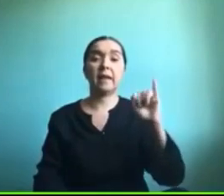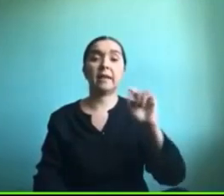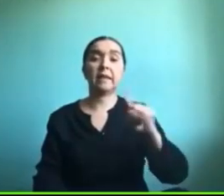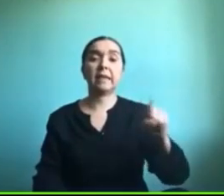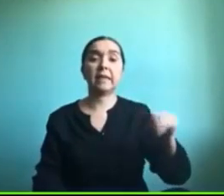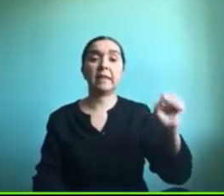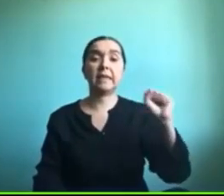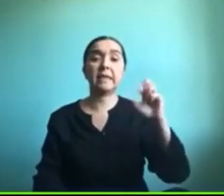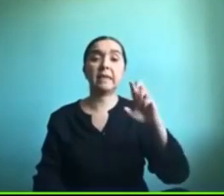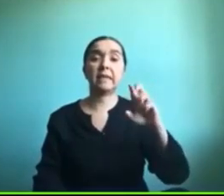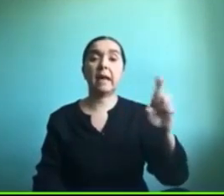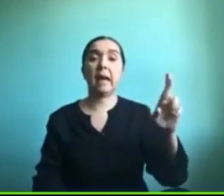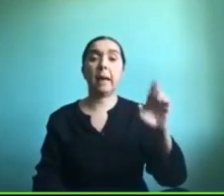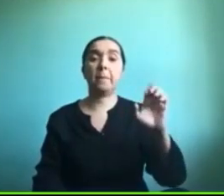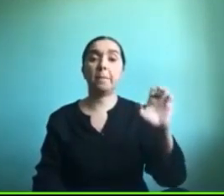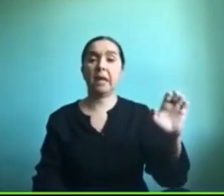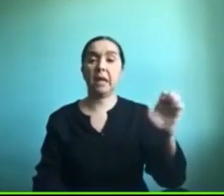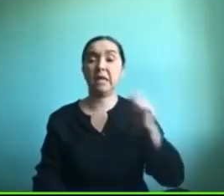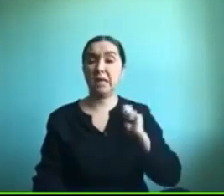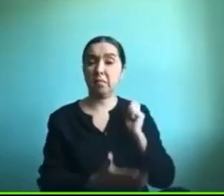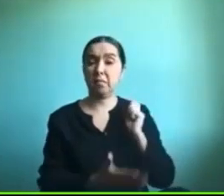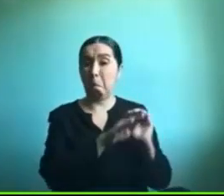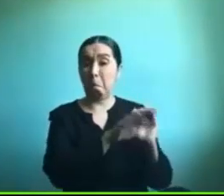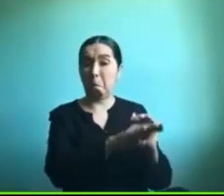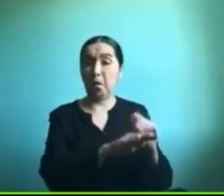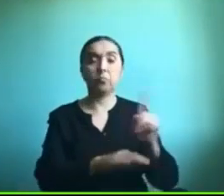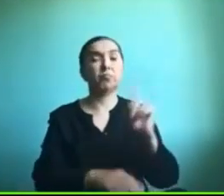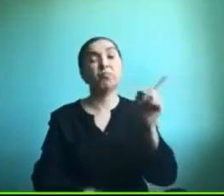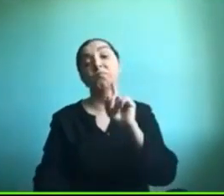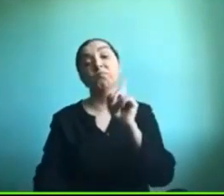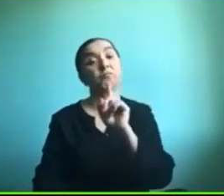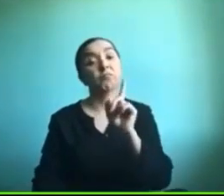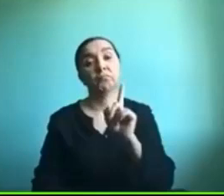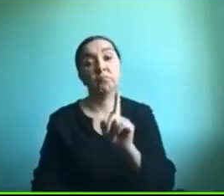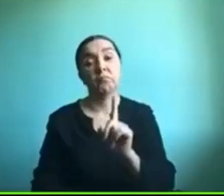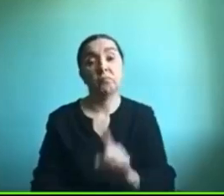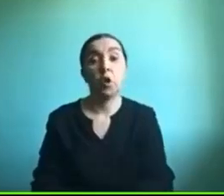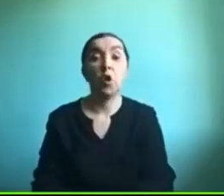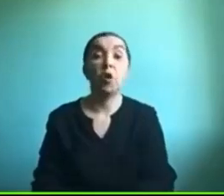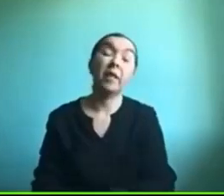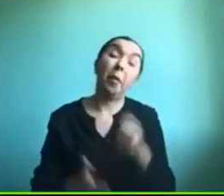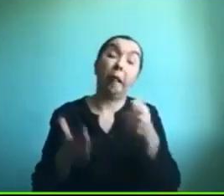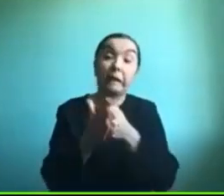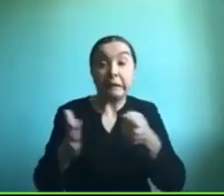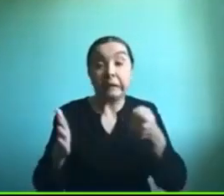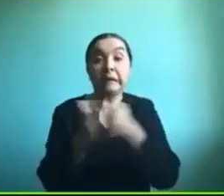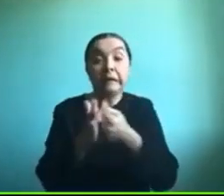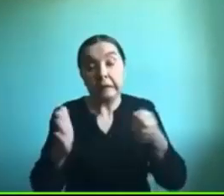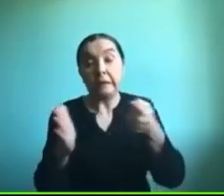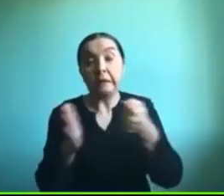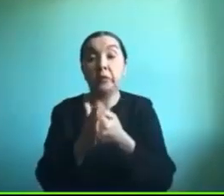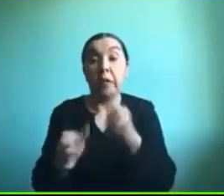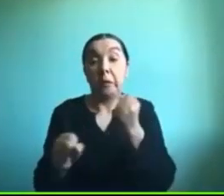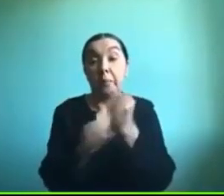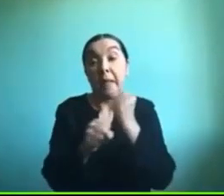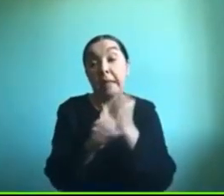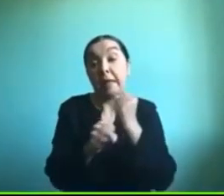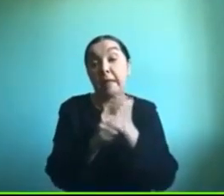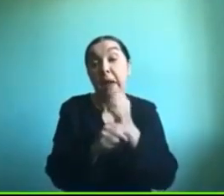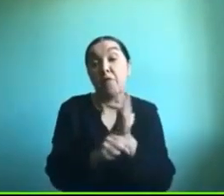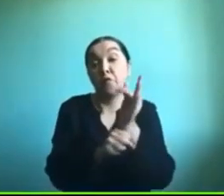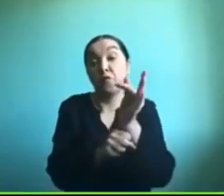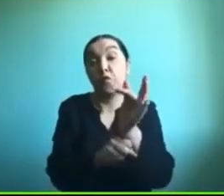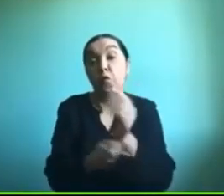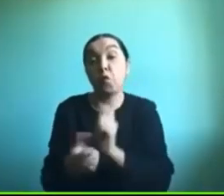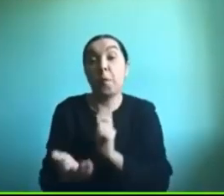pero estamos tratando de pelear también por la bonificación así que estamos trabajando para ustedes nosotras también nos parece